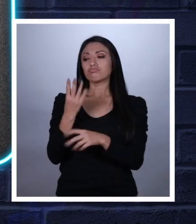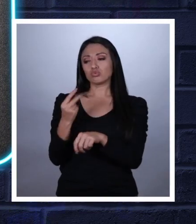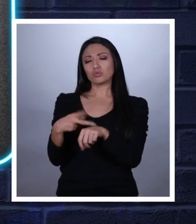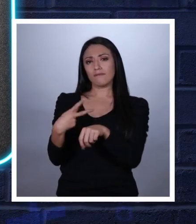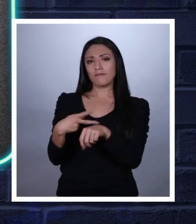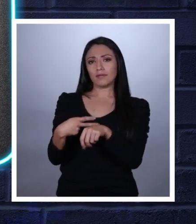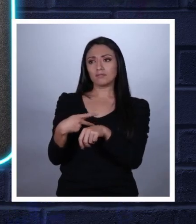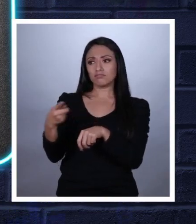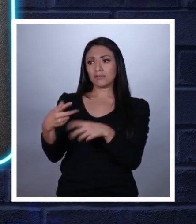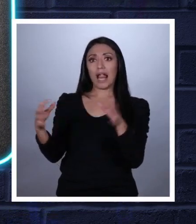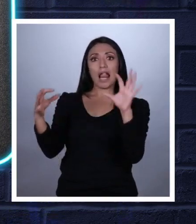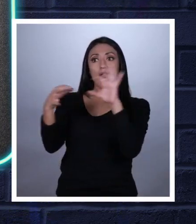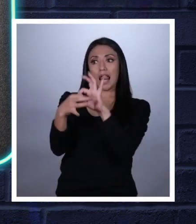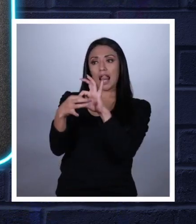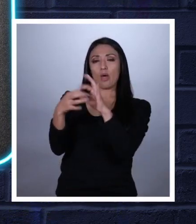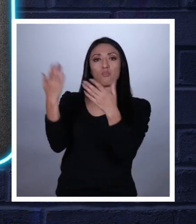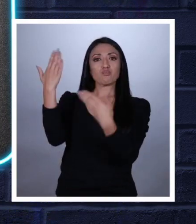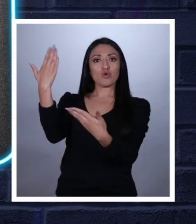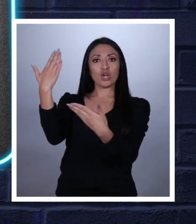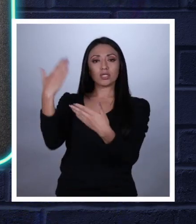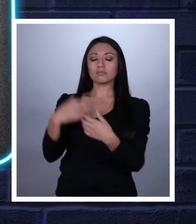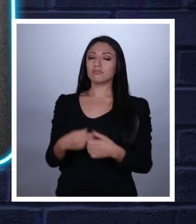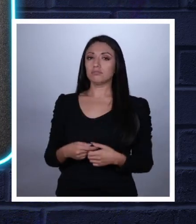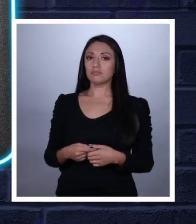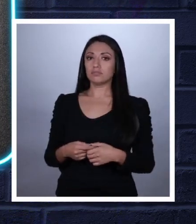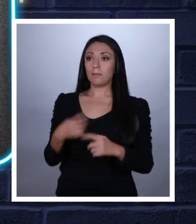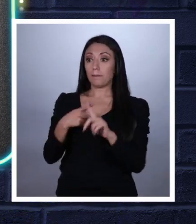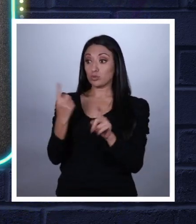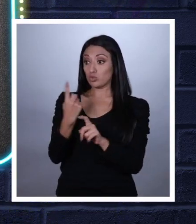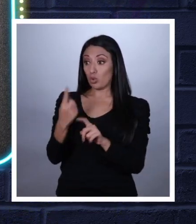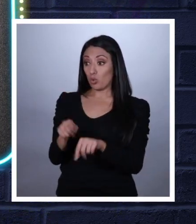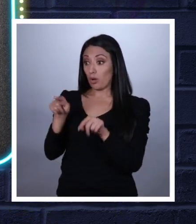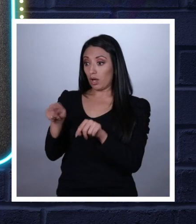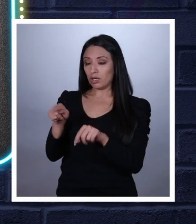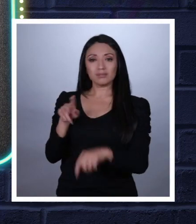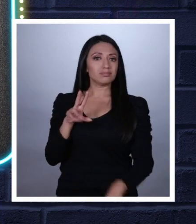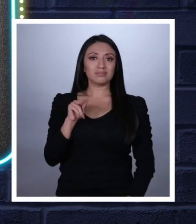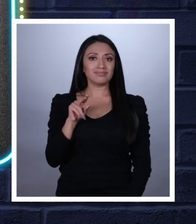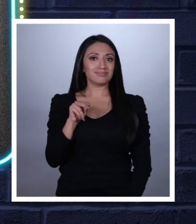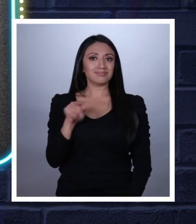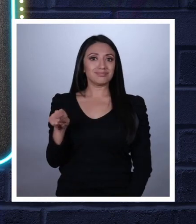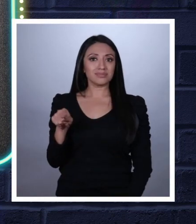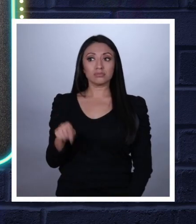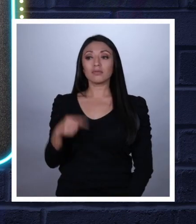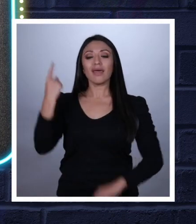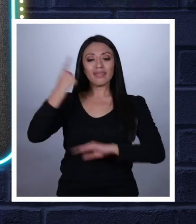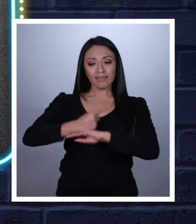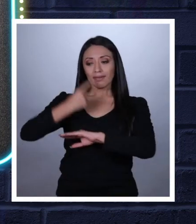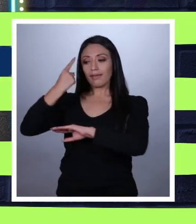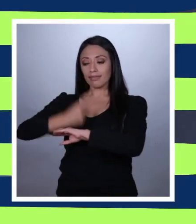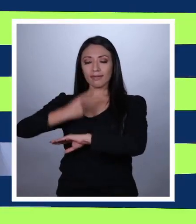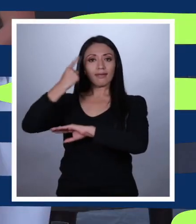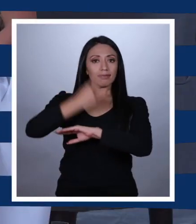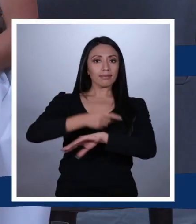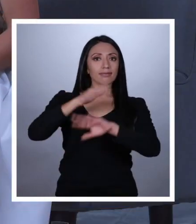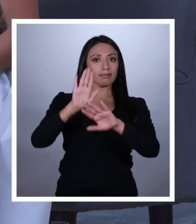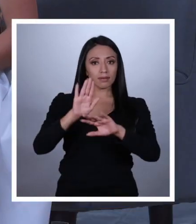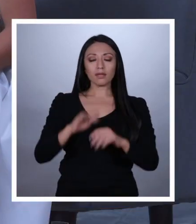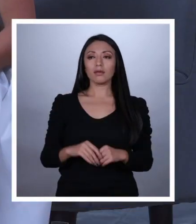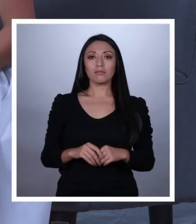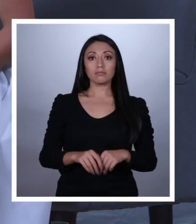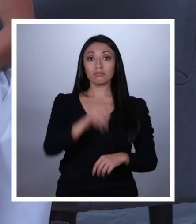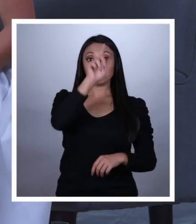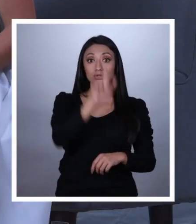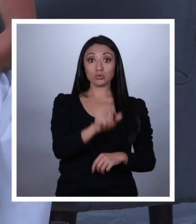muchas veces se lo relaciona con lo político, pero no solo se encuentra ahí. Está en nuestro día a día. Desde